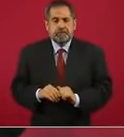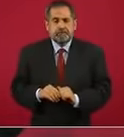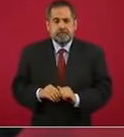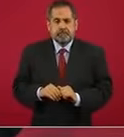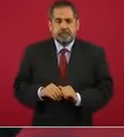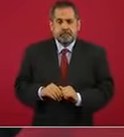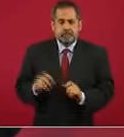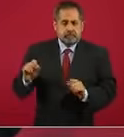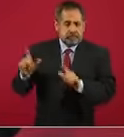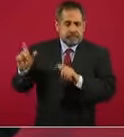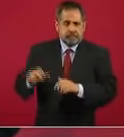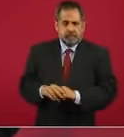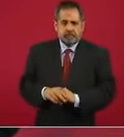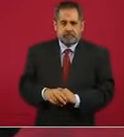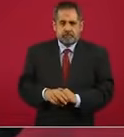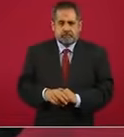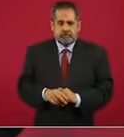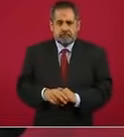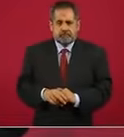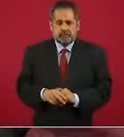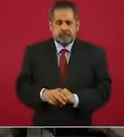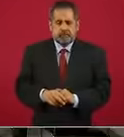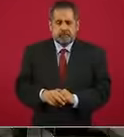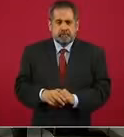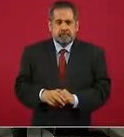lo vamos a poner ahora en el estatus.